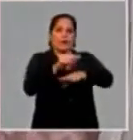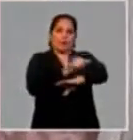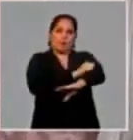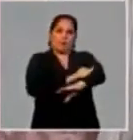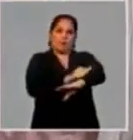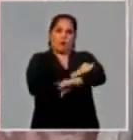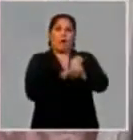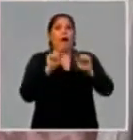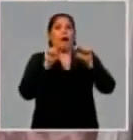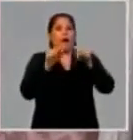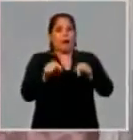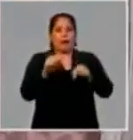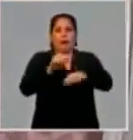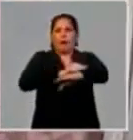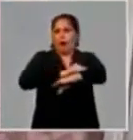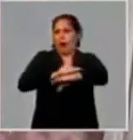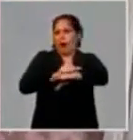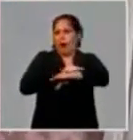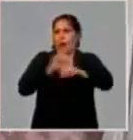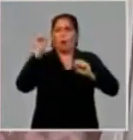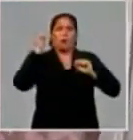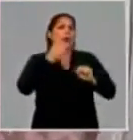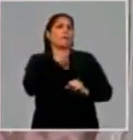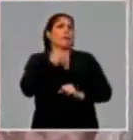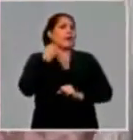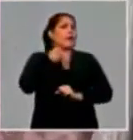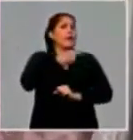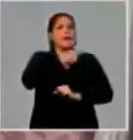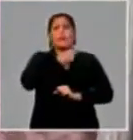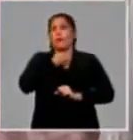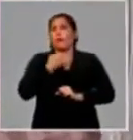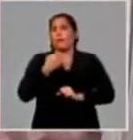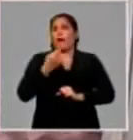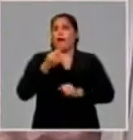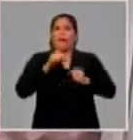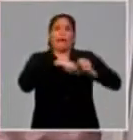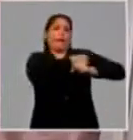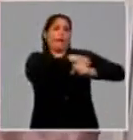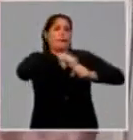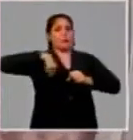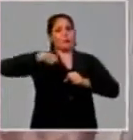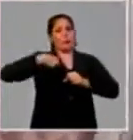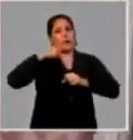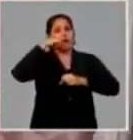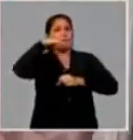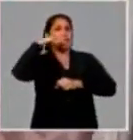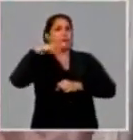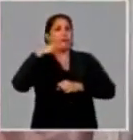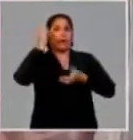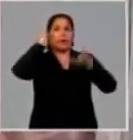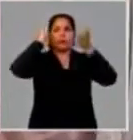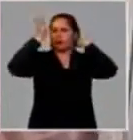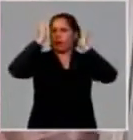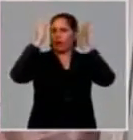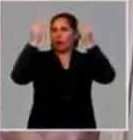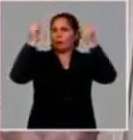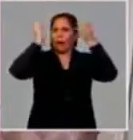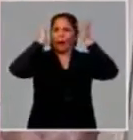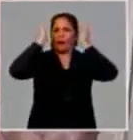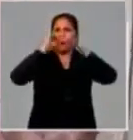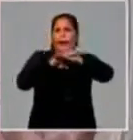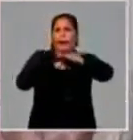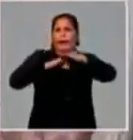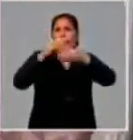Entre ellos tenemos jabones de tocador, perfumería de gran consumo, colonias, desodorantes, gel dental, champú, acondicionadores,